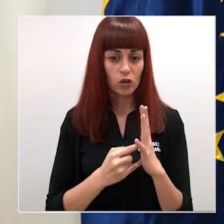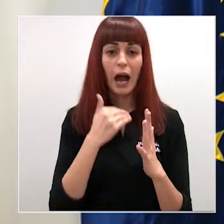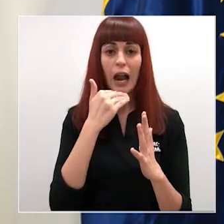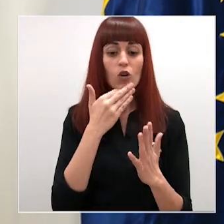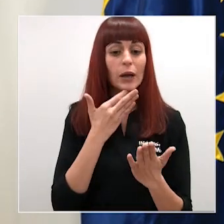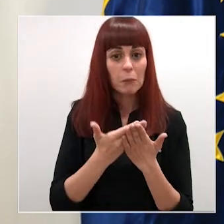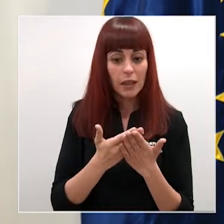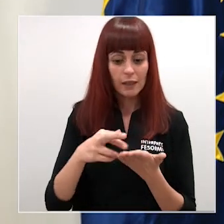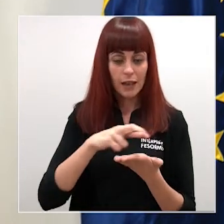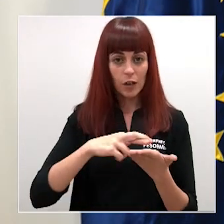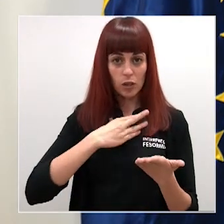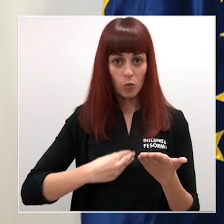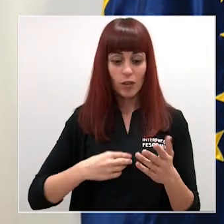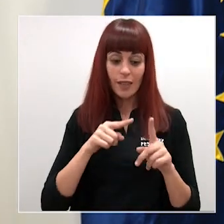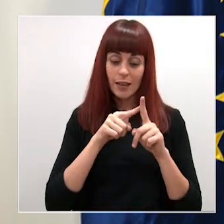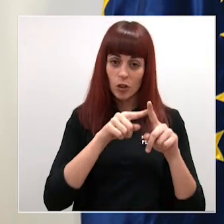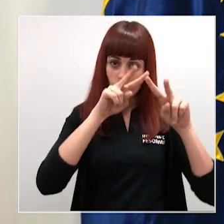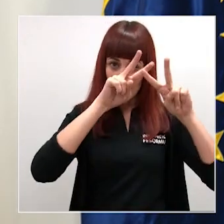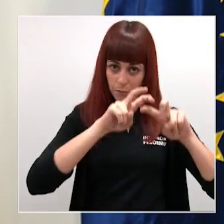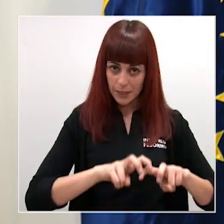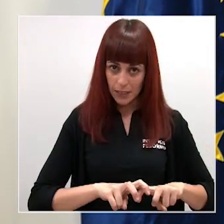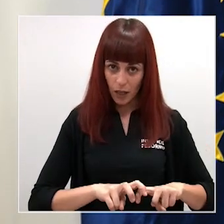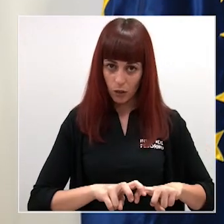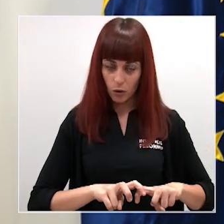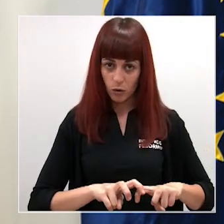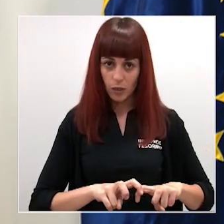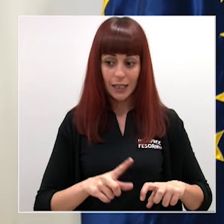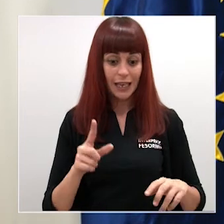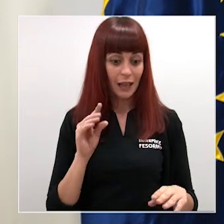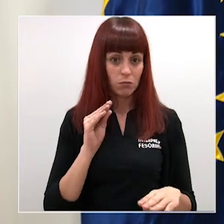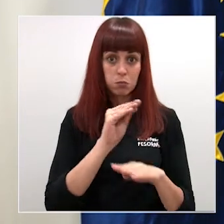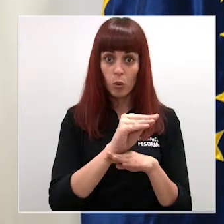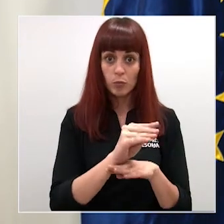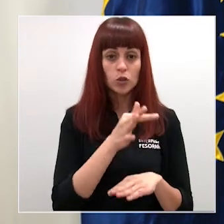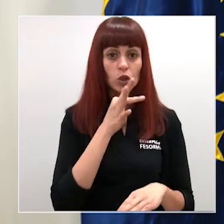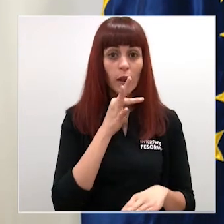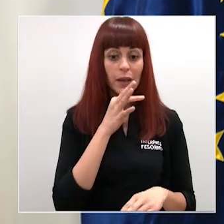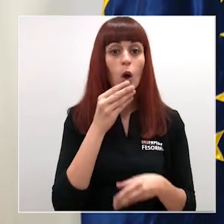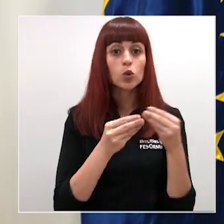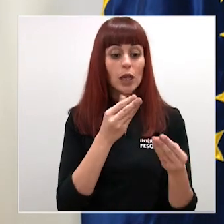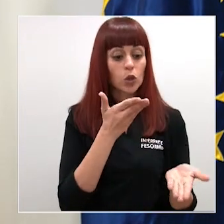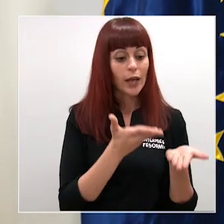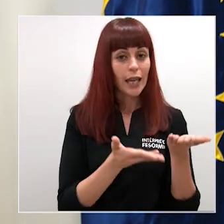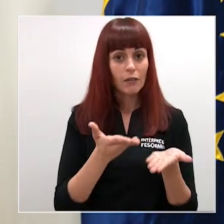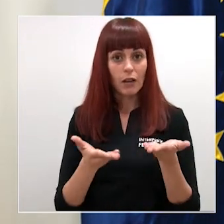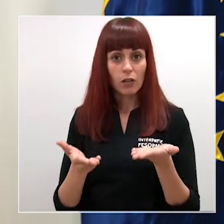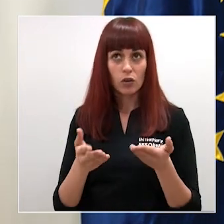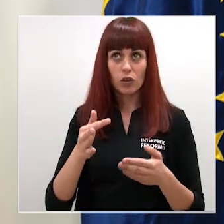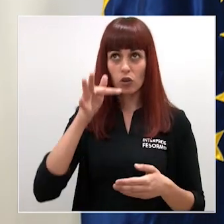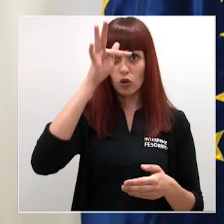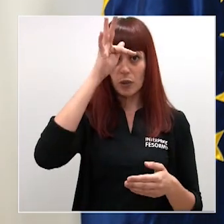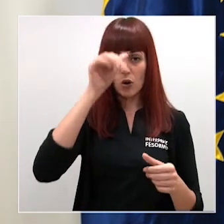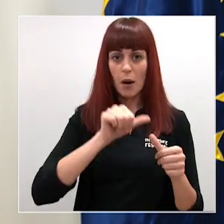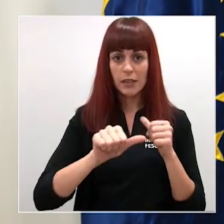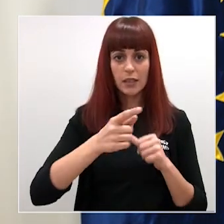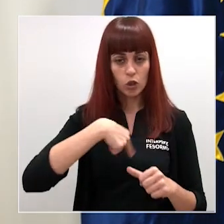región de Murcia cualquier ente de investigación y que no hayan recibido ayuda utilizando esas evaluaciones a partir de unos mínimos nosotros les